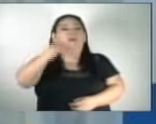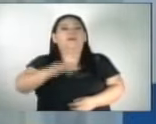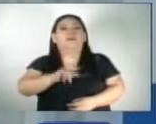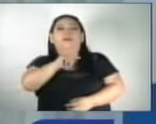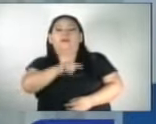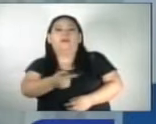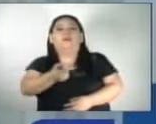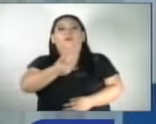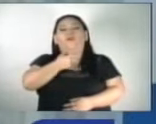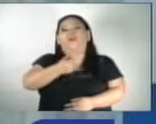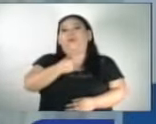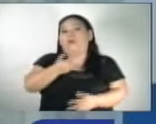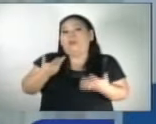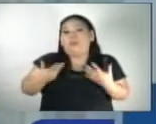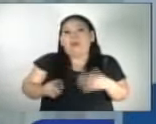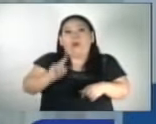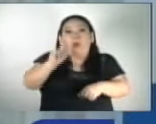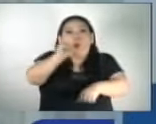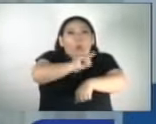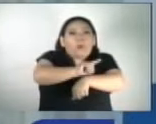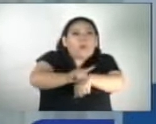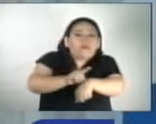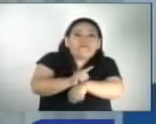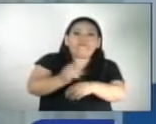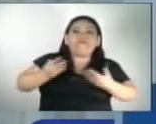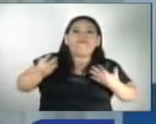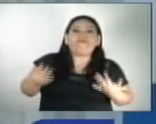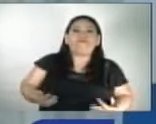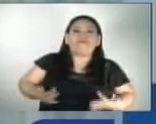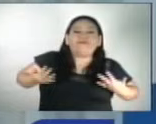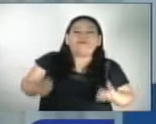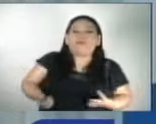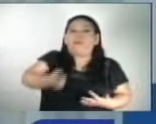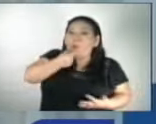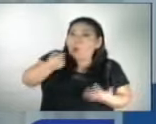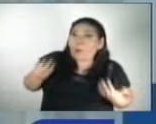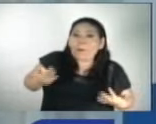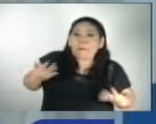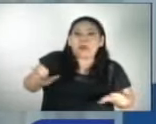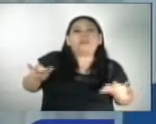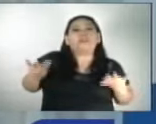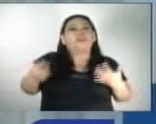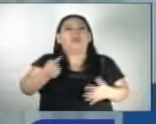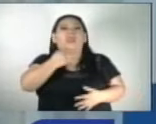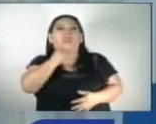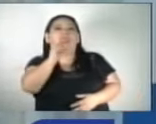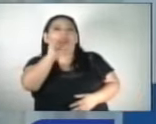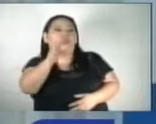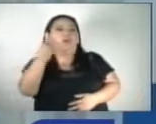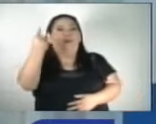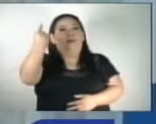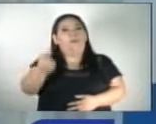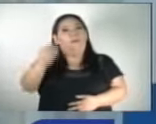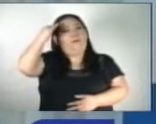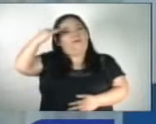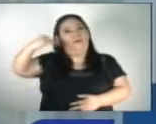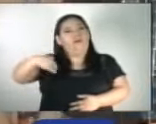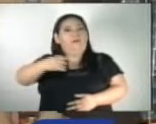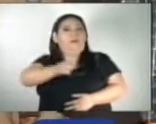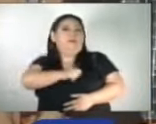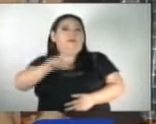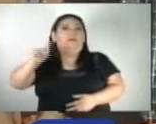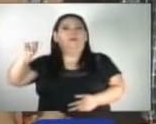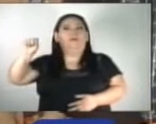Los datos sobre esto después de casi una hora de espera para los medios de comunicación, los dio la magistrada del ente colegiado.